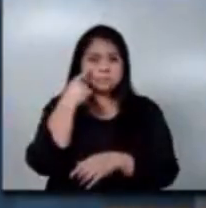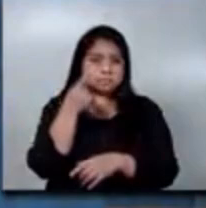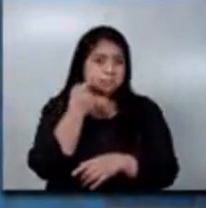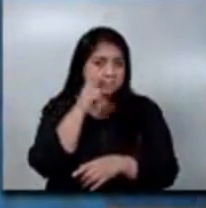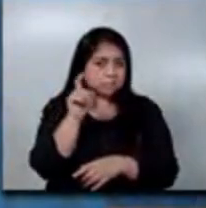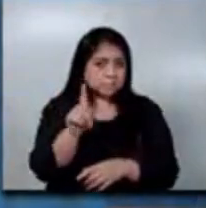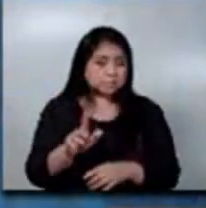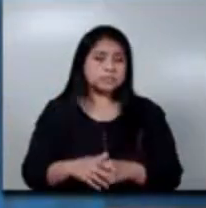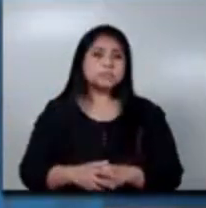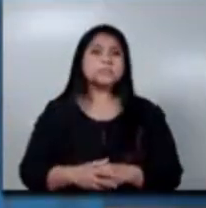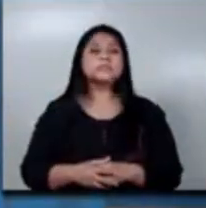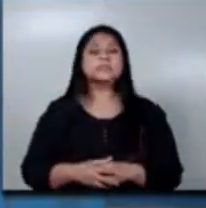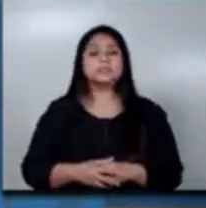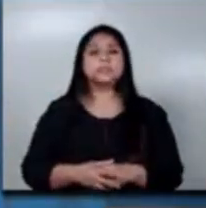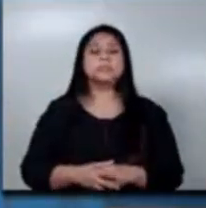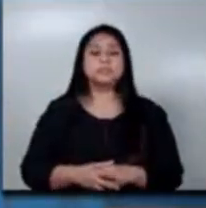Muchas gracias, Eduardo.